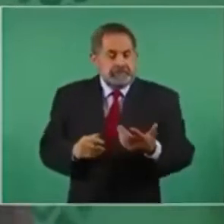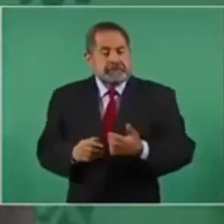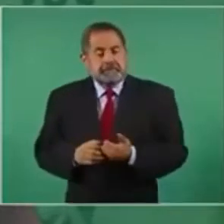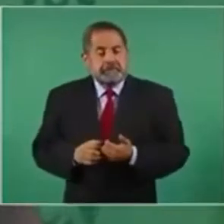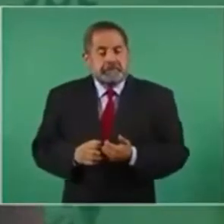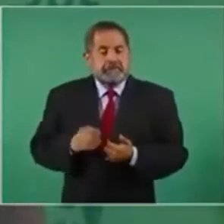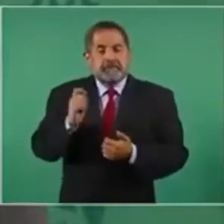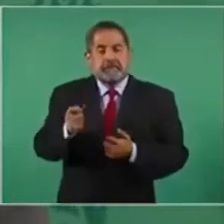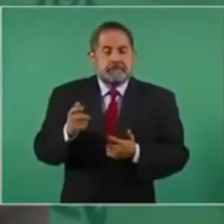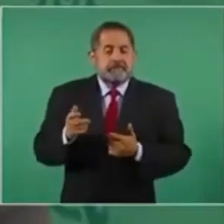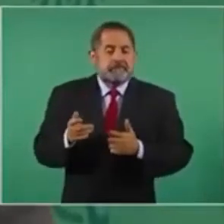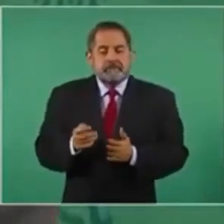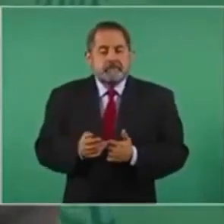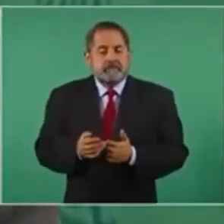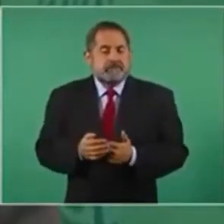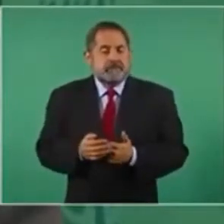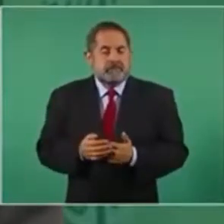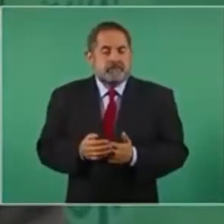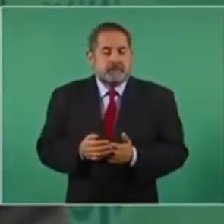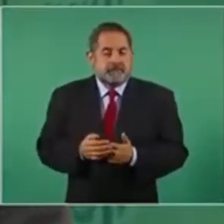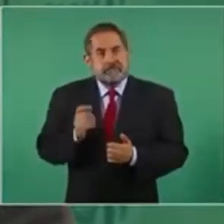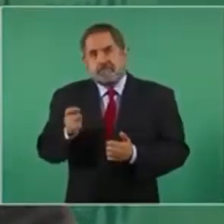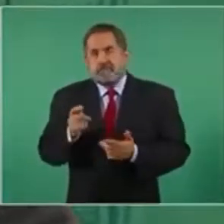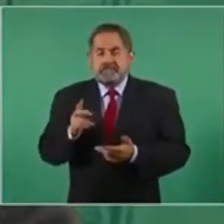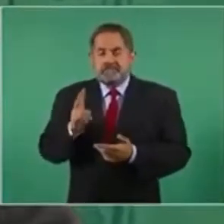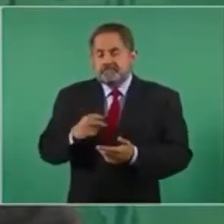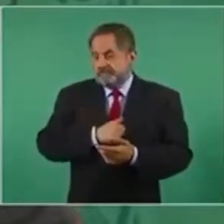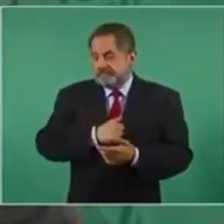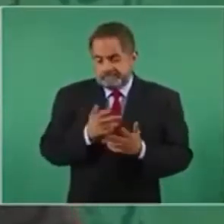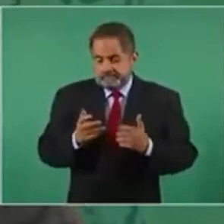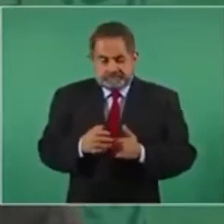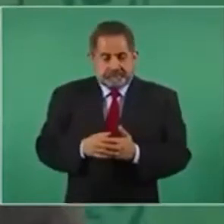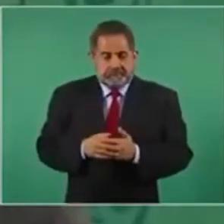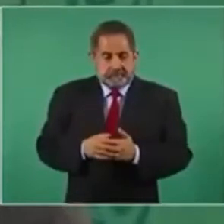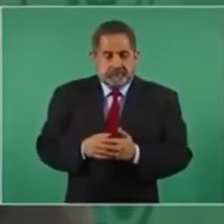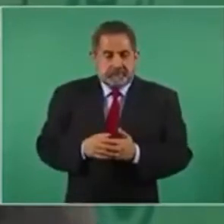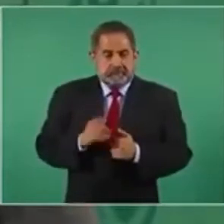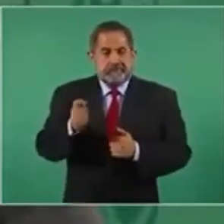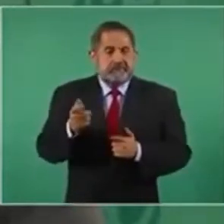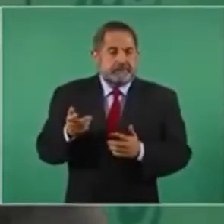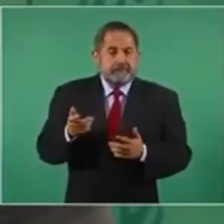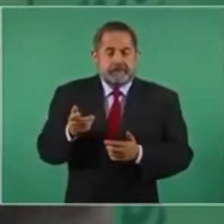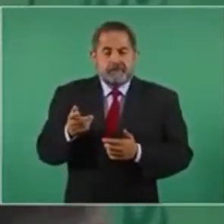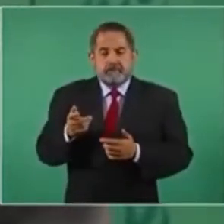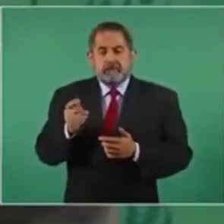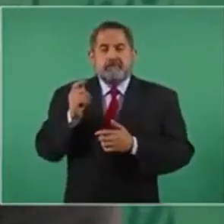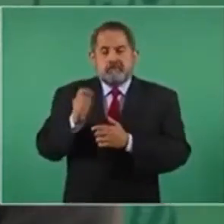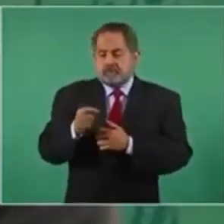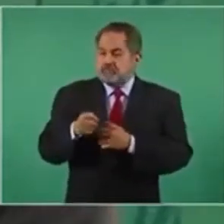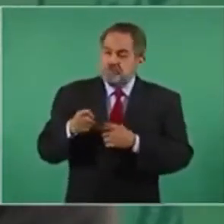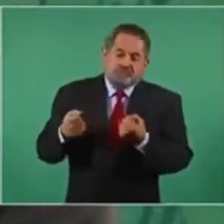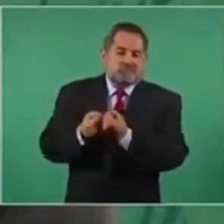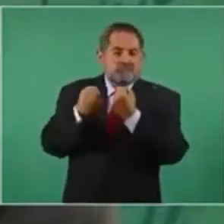política, económica y social que padece su país. Por ese motivo, el mandatario mexicano ha adelantado que abordará el tema con